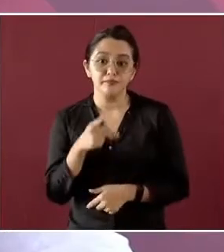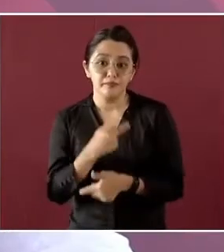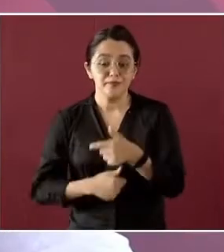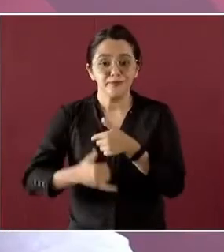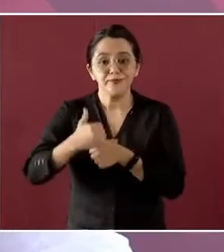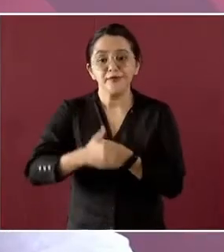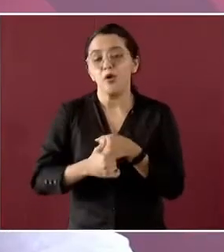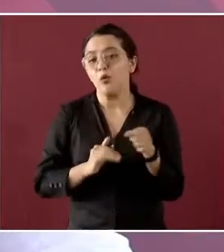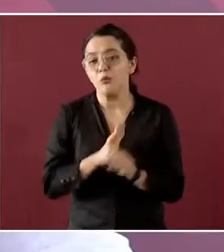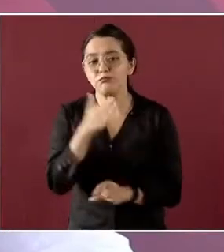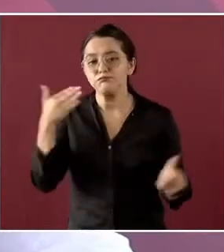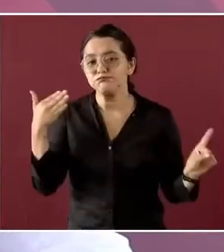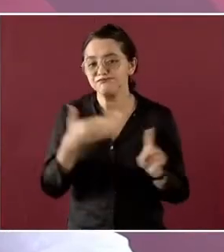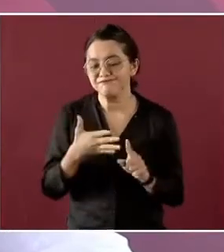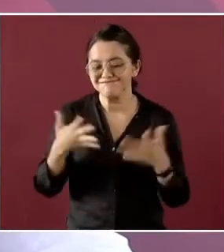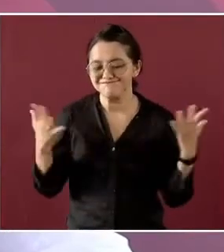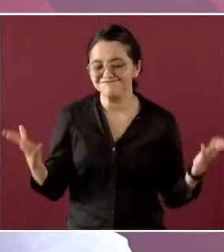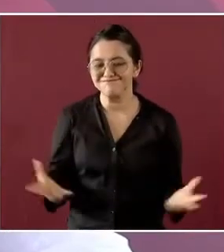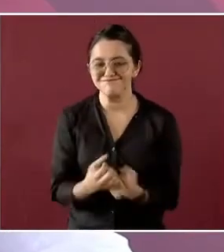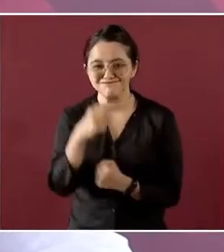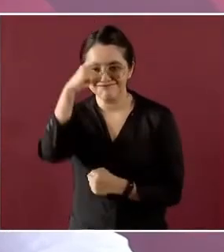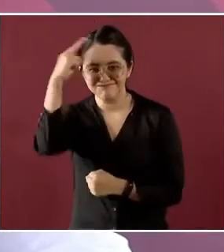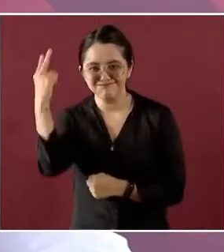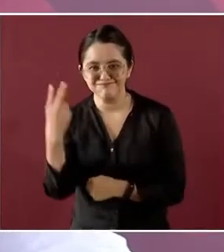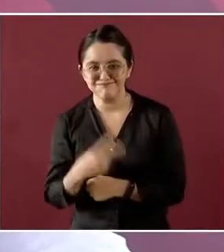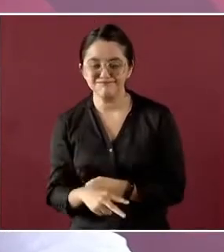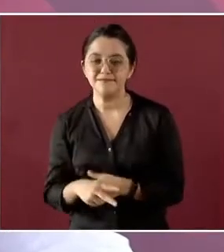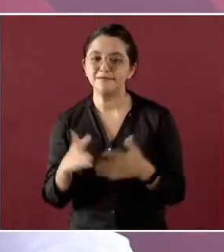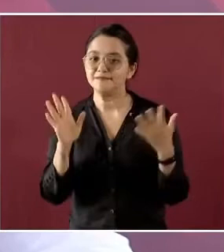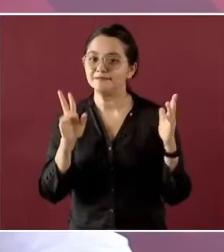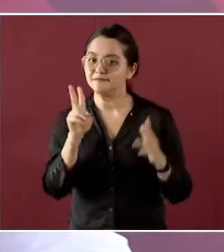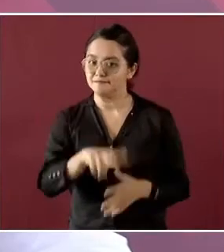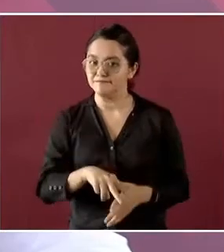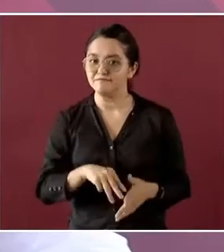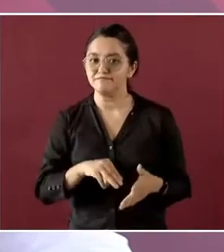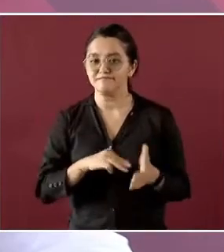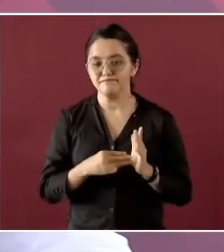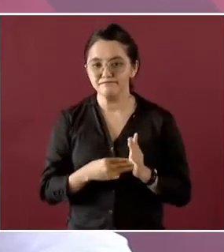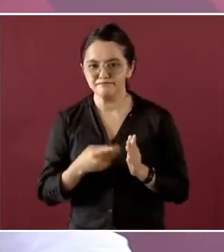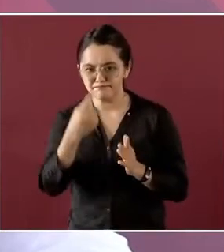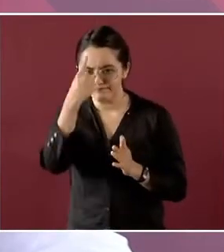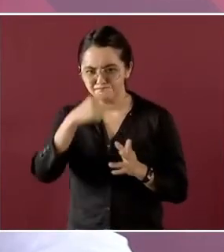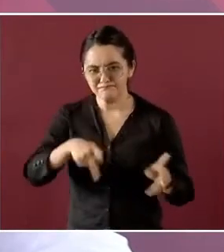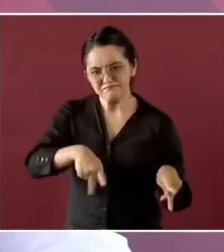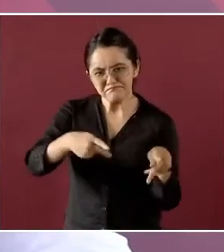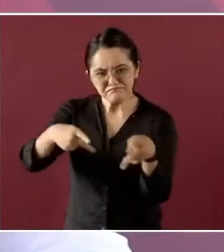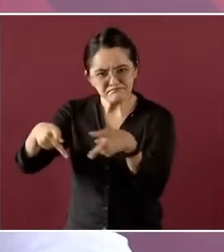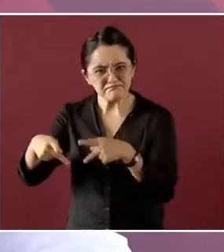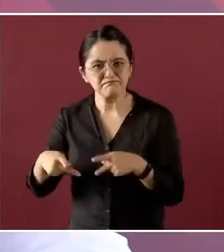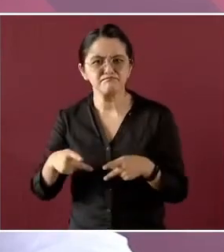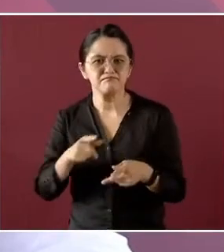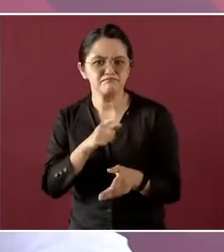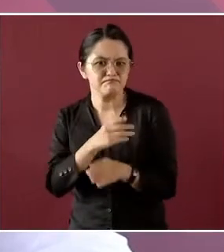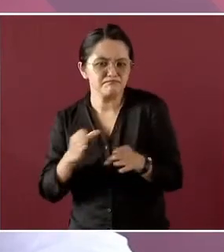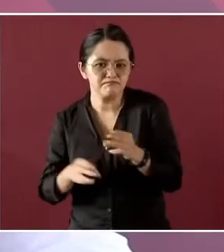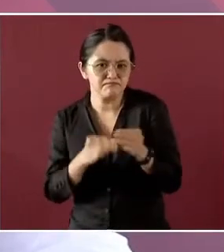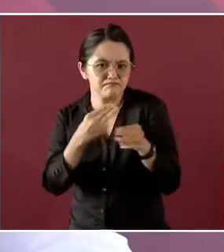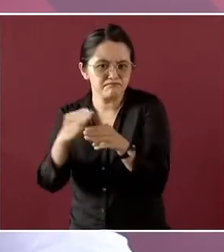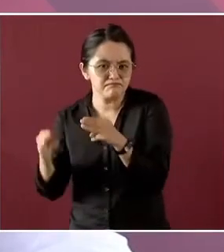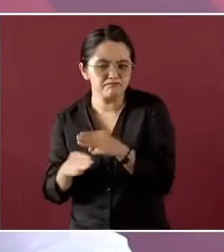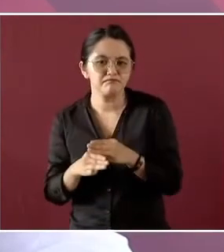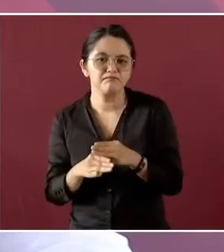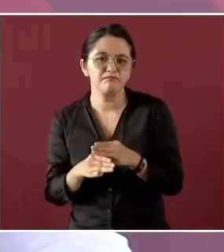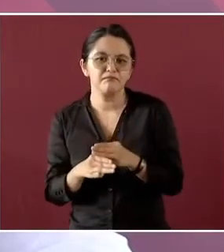ayudará a consolidar a México como un socio estratégico en facilitación comercial, acelerar una estrategia de